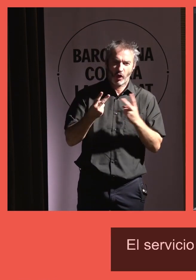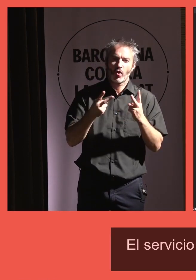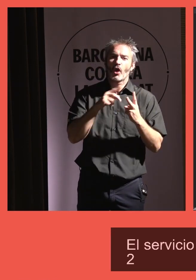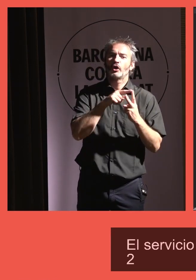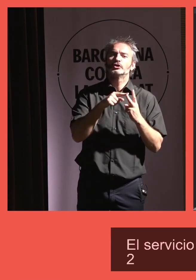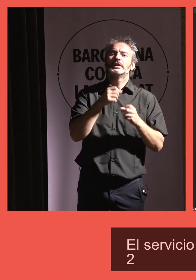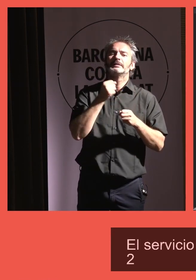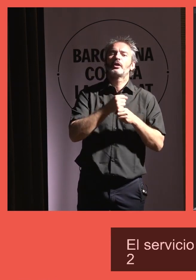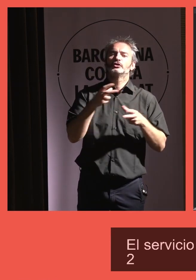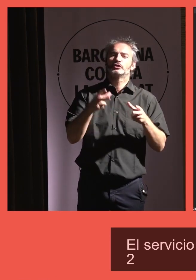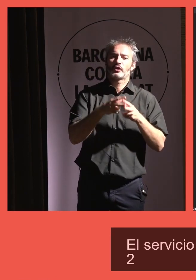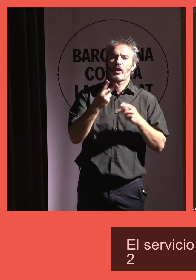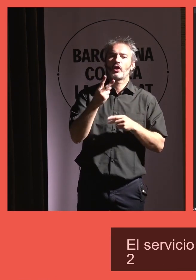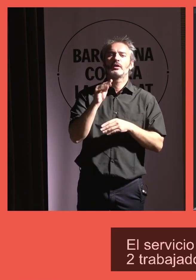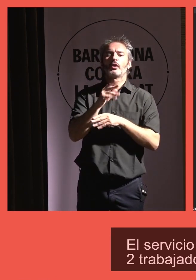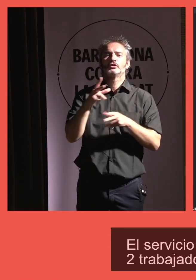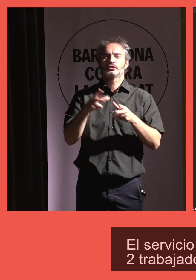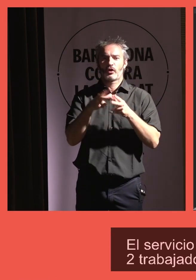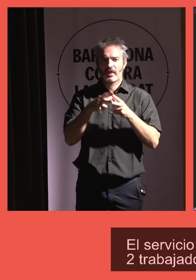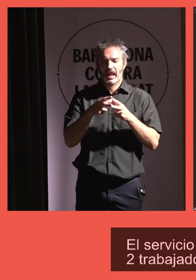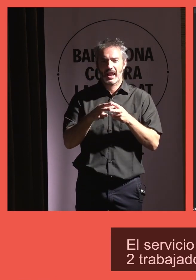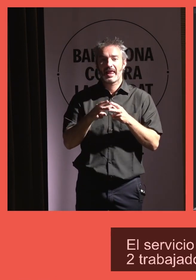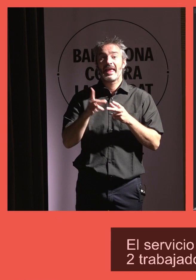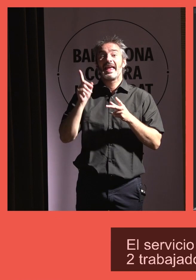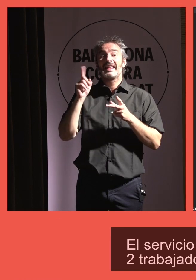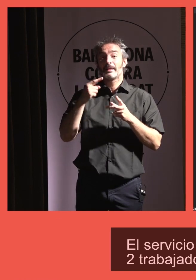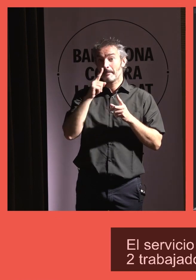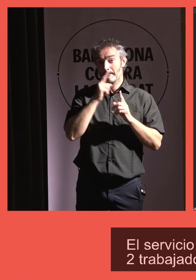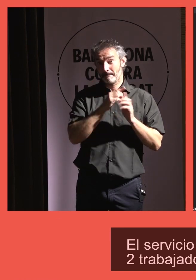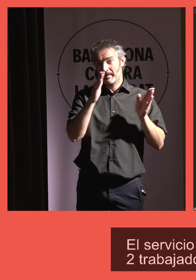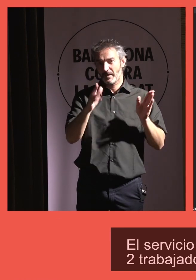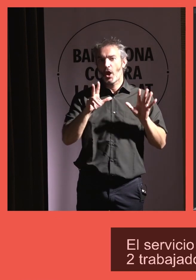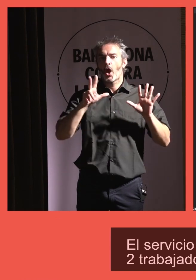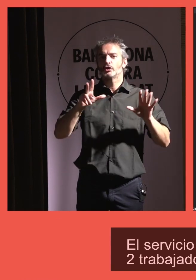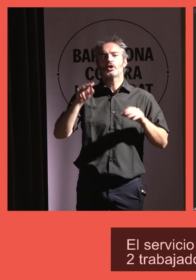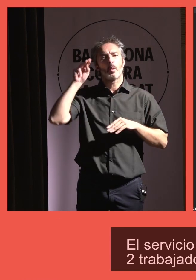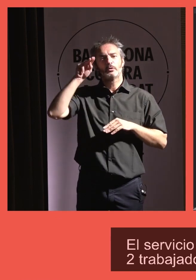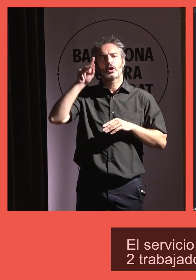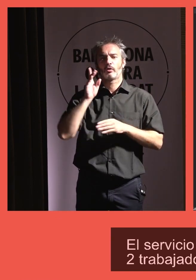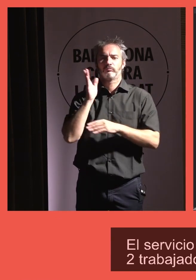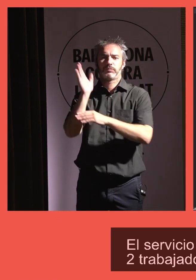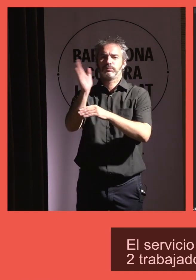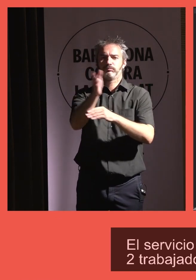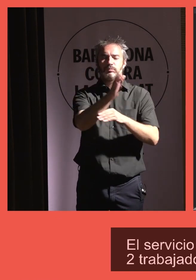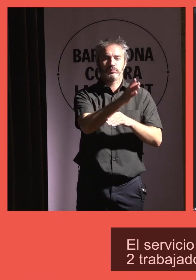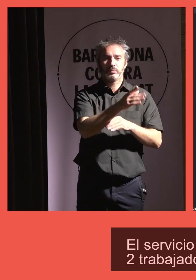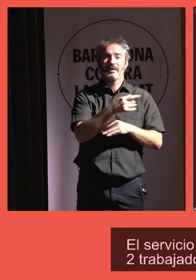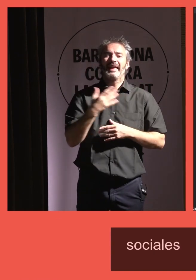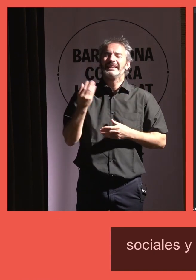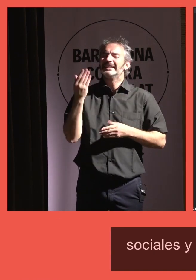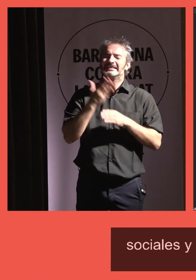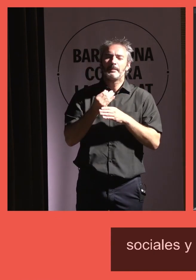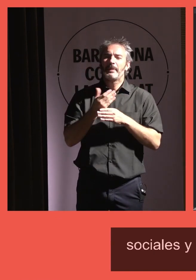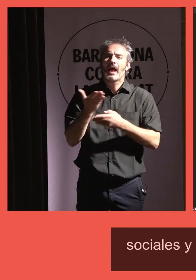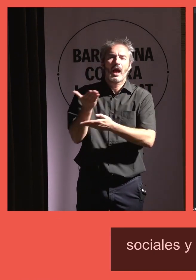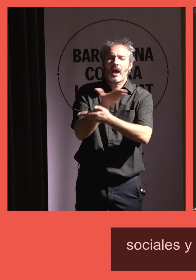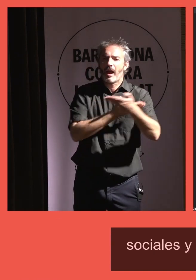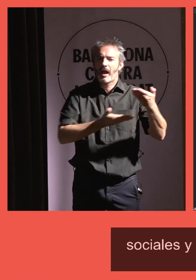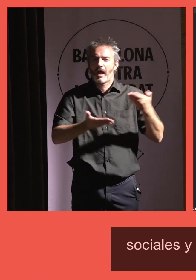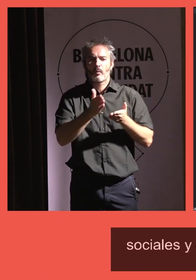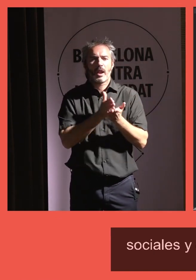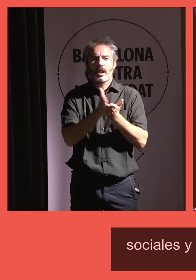dos trabajadoras sociales, dos educadoras sociales y durante el primer año ocho monitoras de campo. Y lo que hay siempre es una coordinación